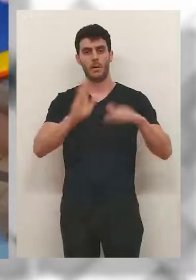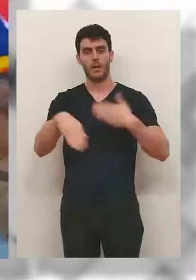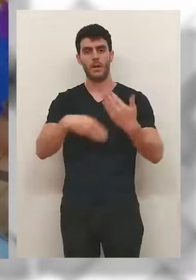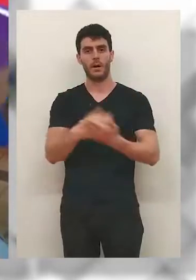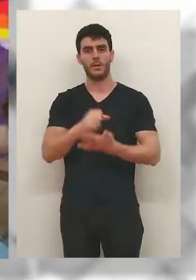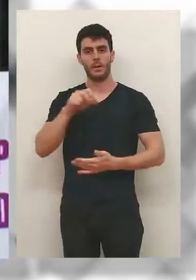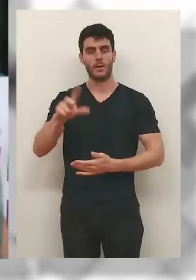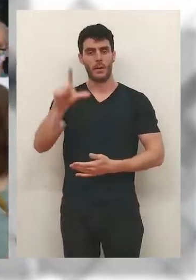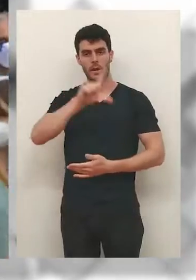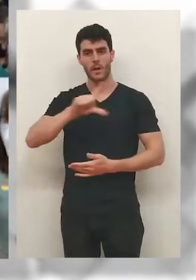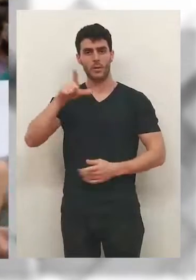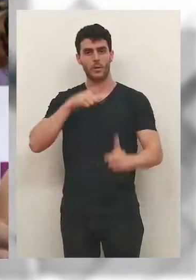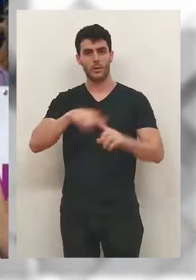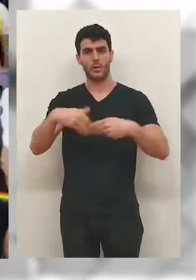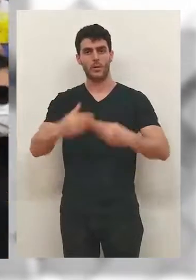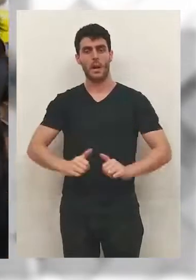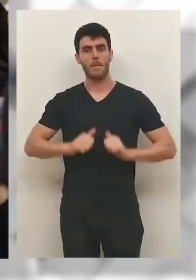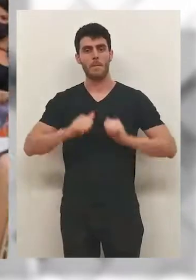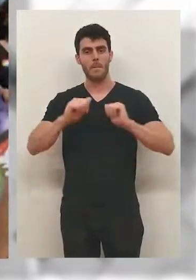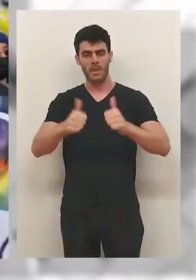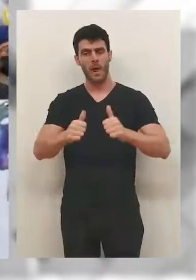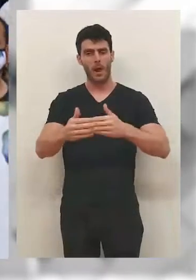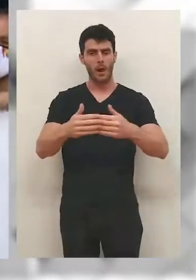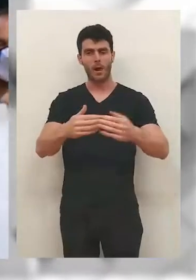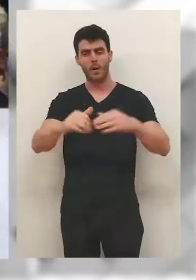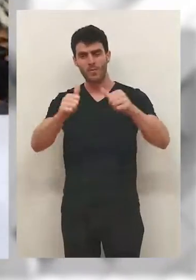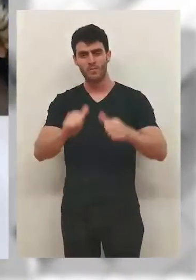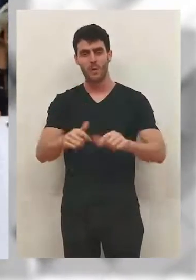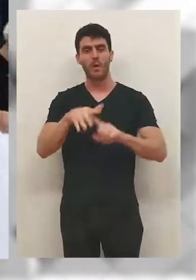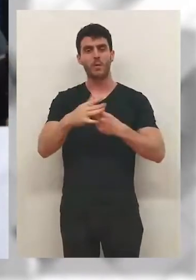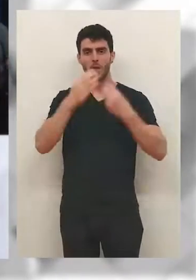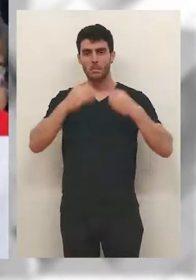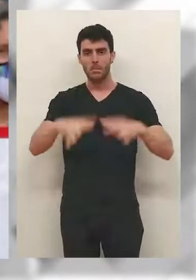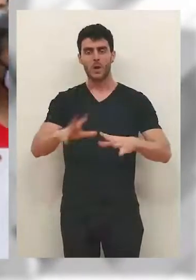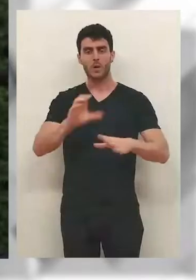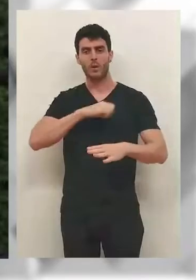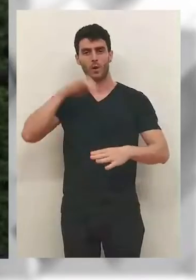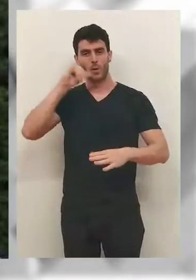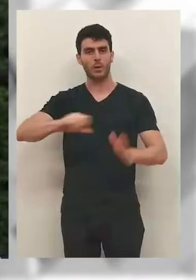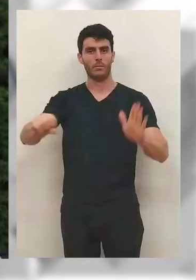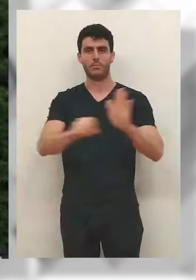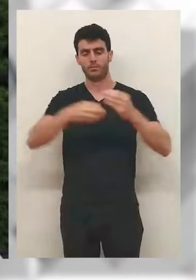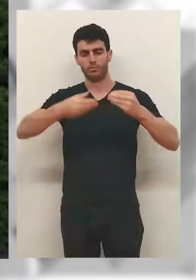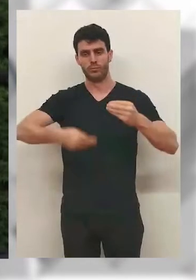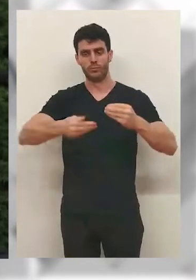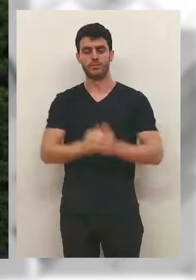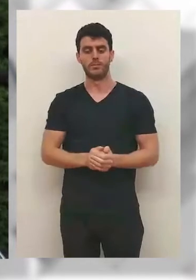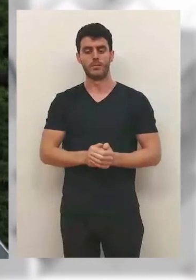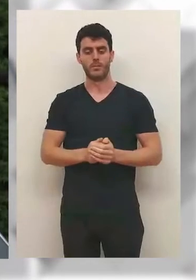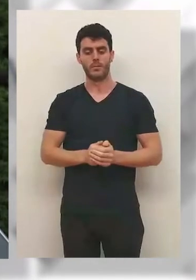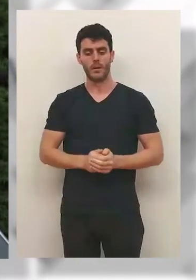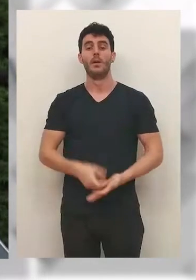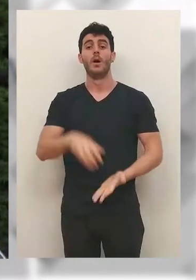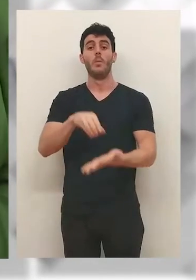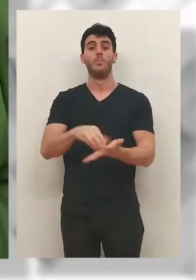organizaciones tienen de plazo hasta el 12 de julio para empezar a dar forma a lo que va a ser un hecho histórico en nuestra comunidad